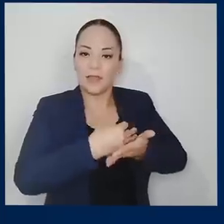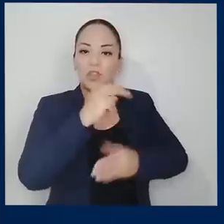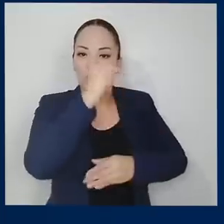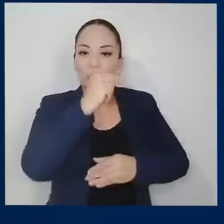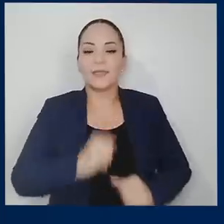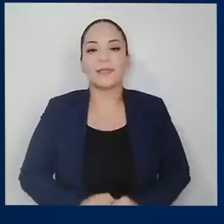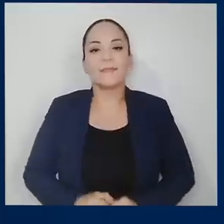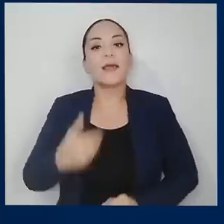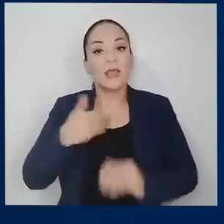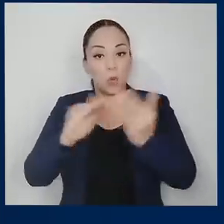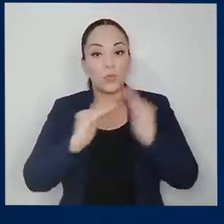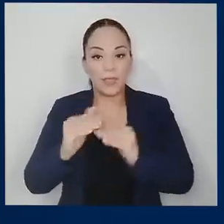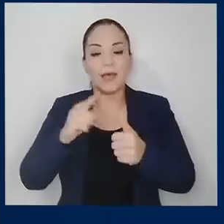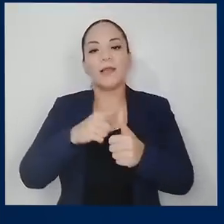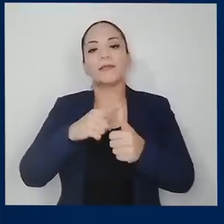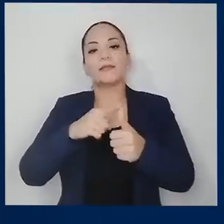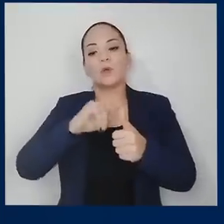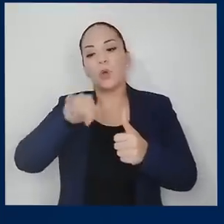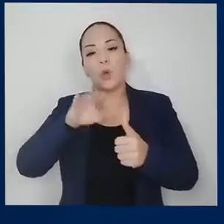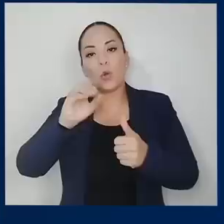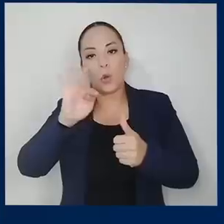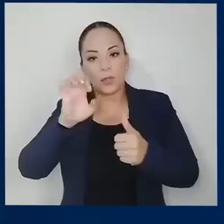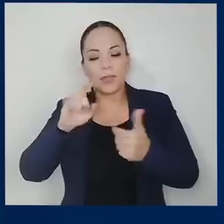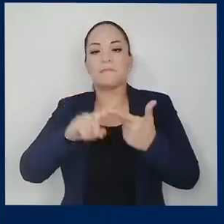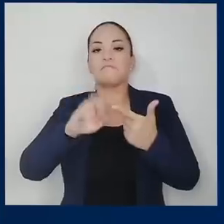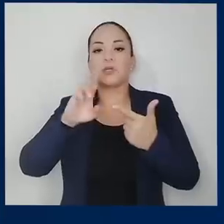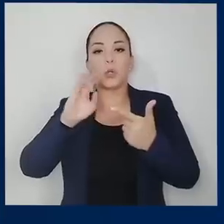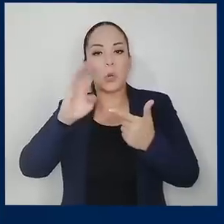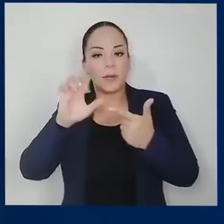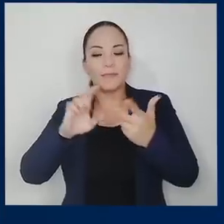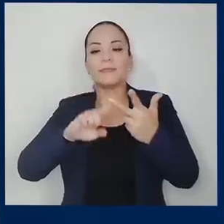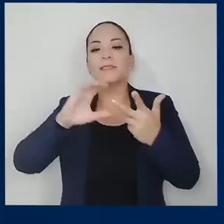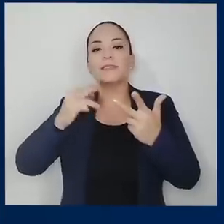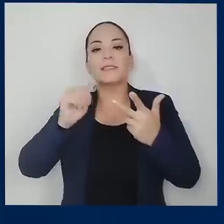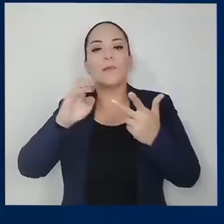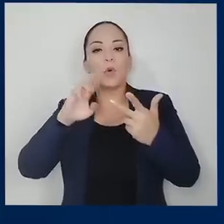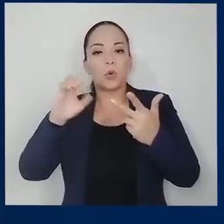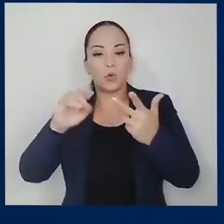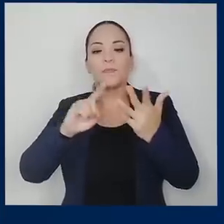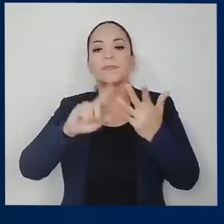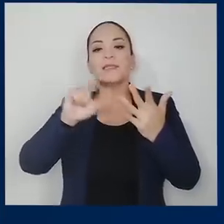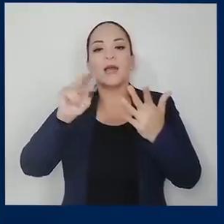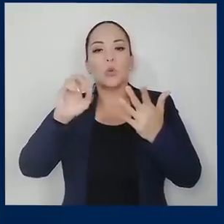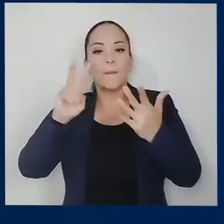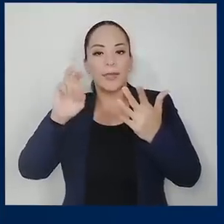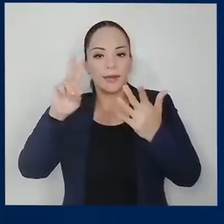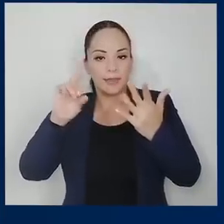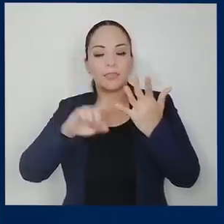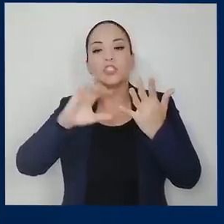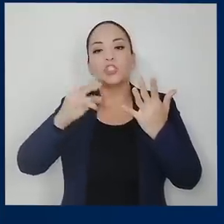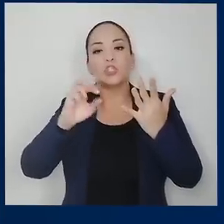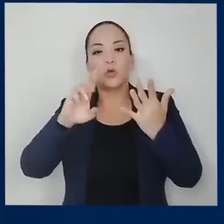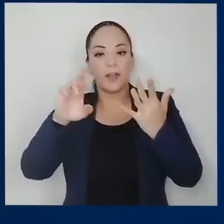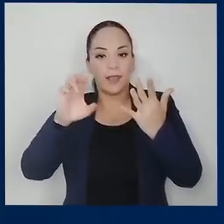nacional. Ahí hay varias comunidades, gente buena como el Jocote, el Roblech, Amor, Llano Verde